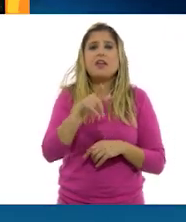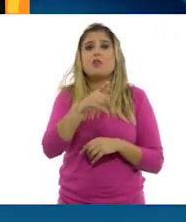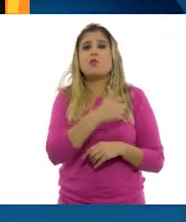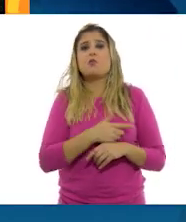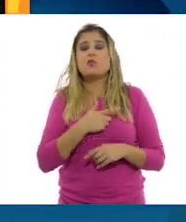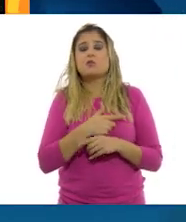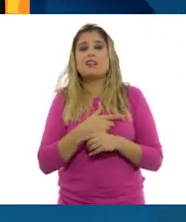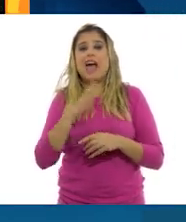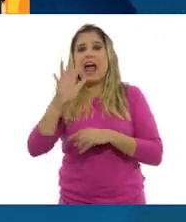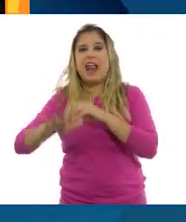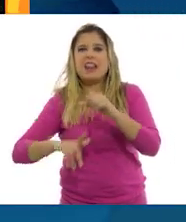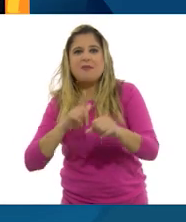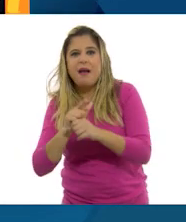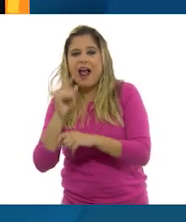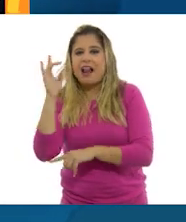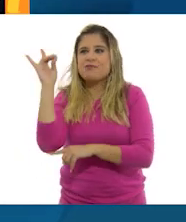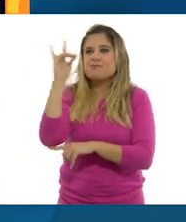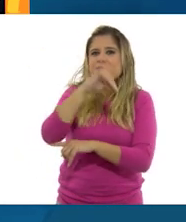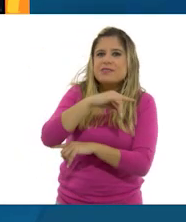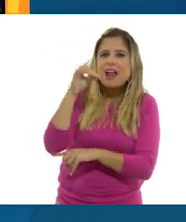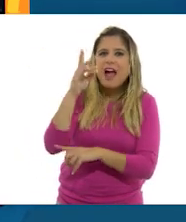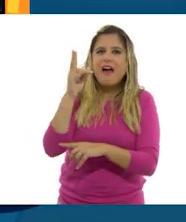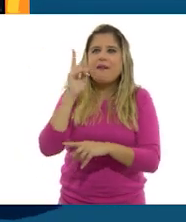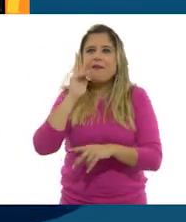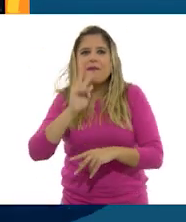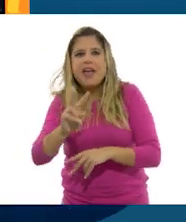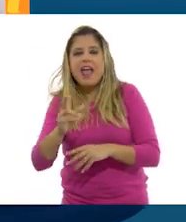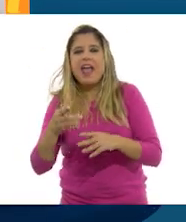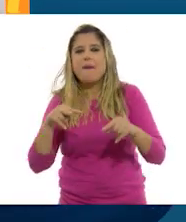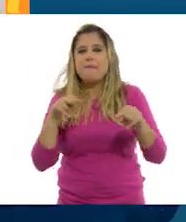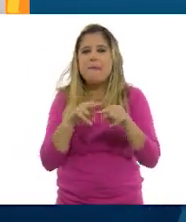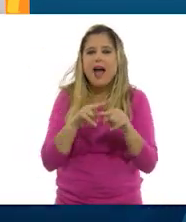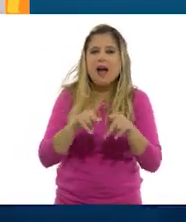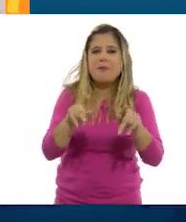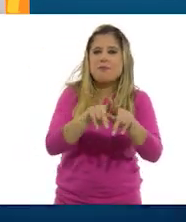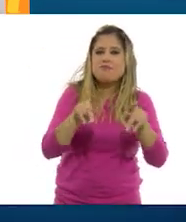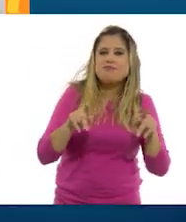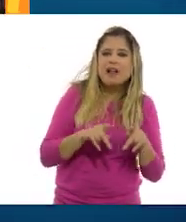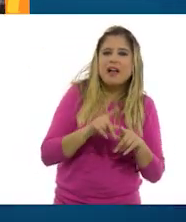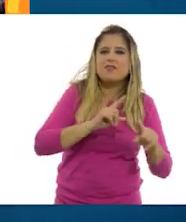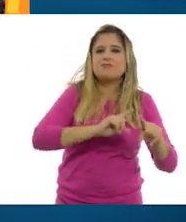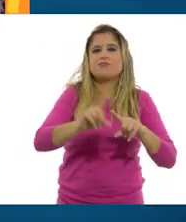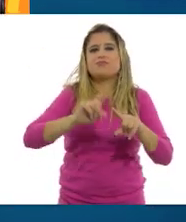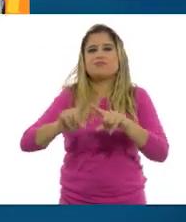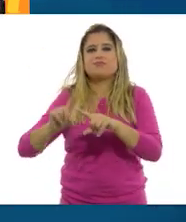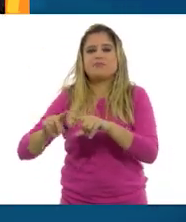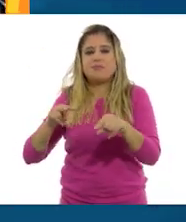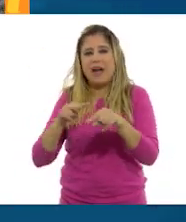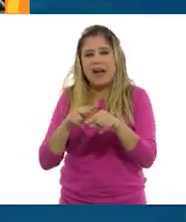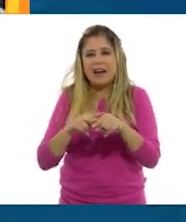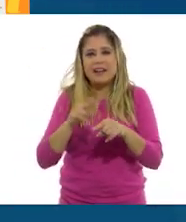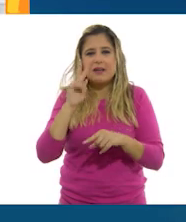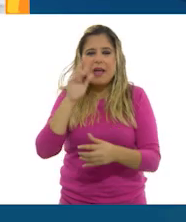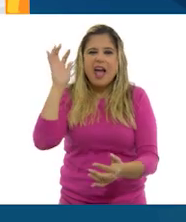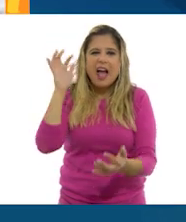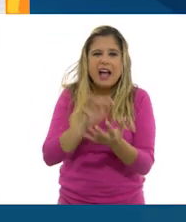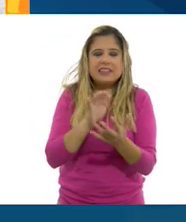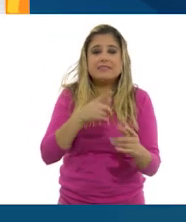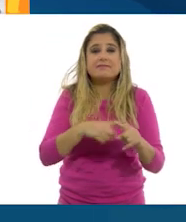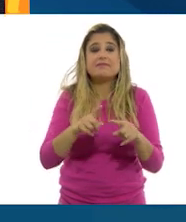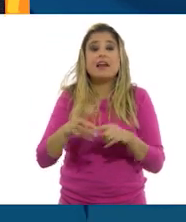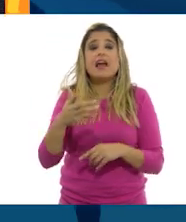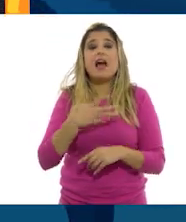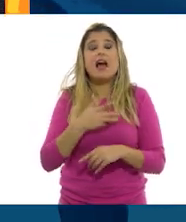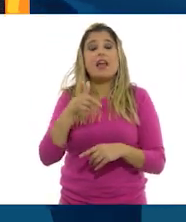safari, por supuesto que hay que ir a los parques. Y de hecho, tenemos unos